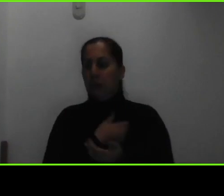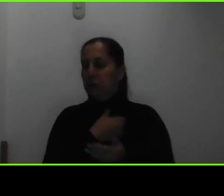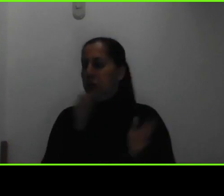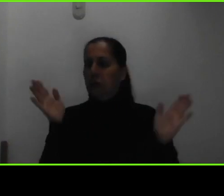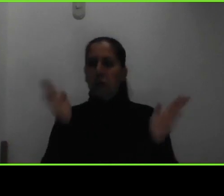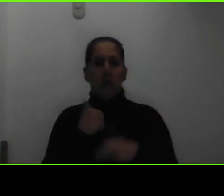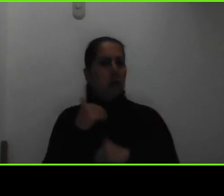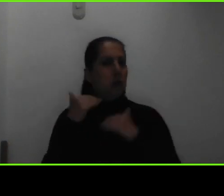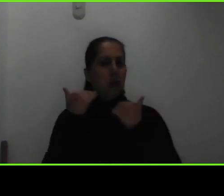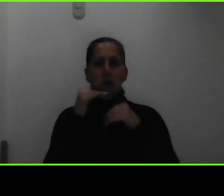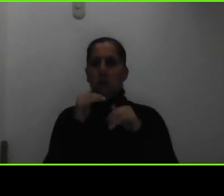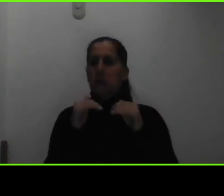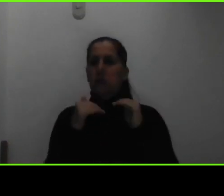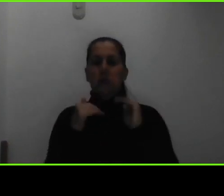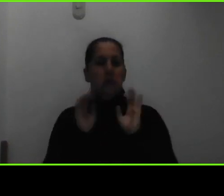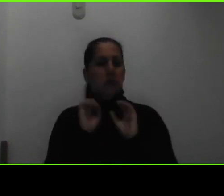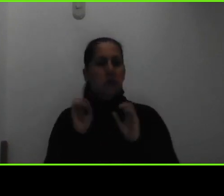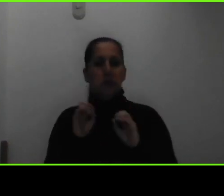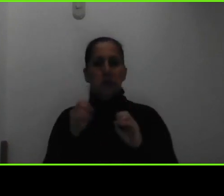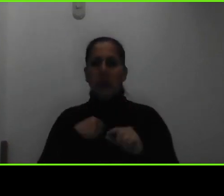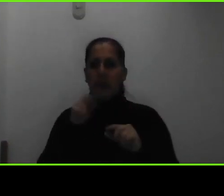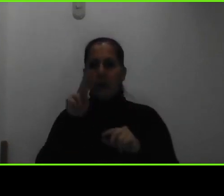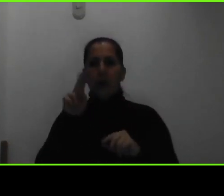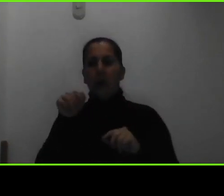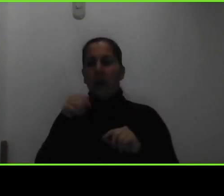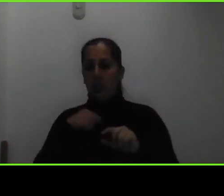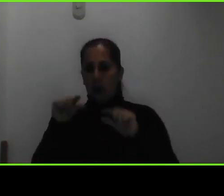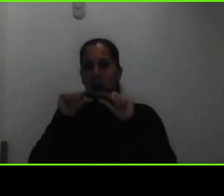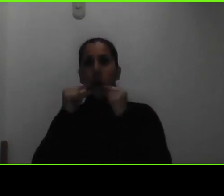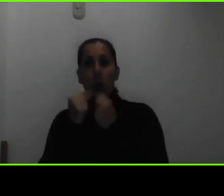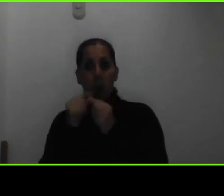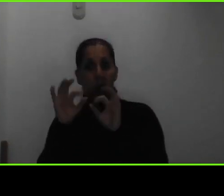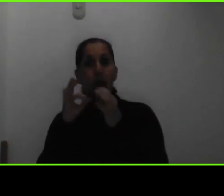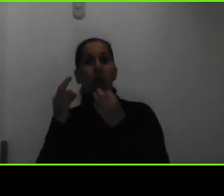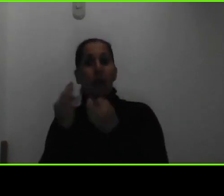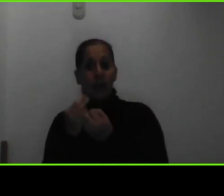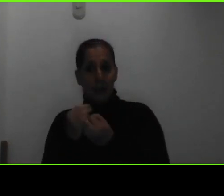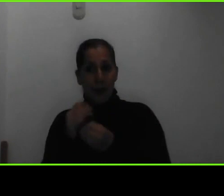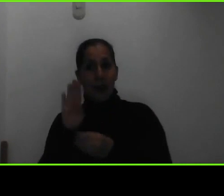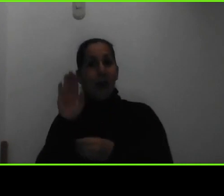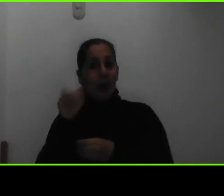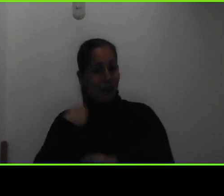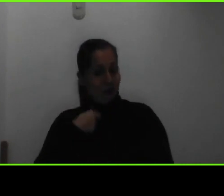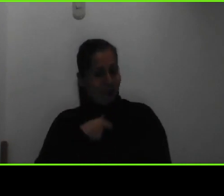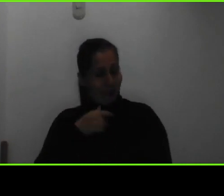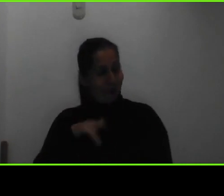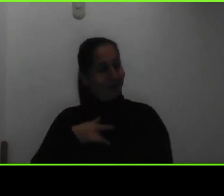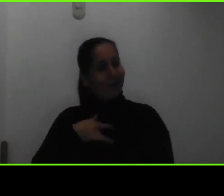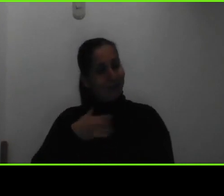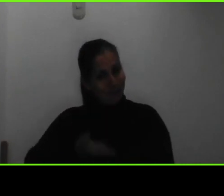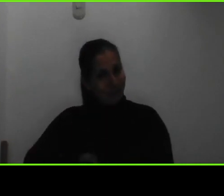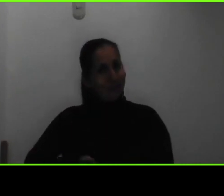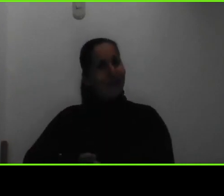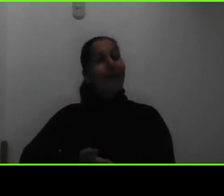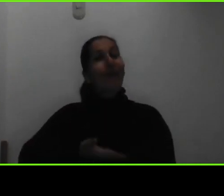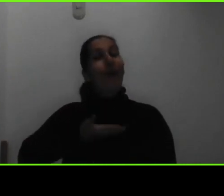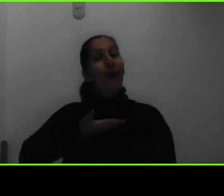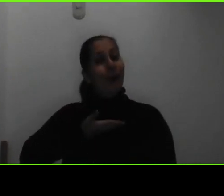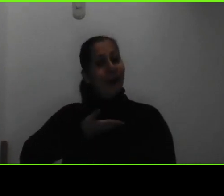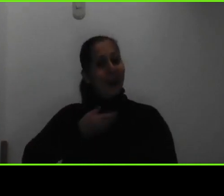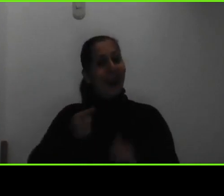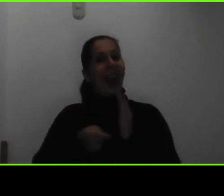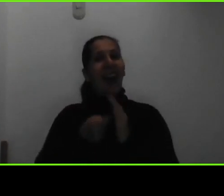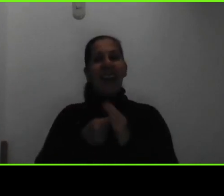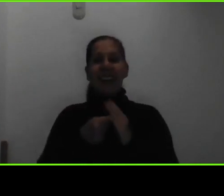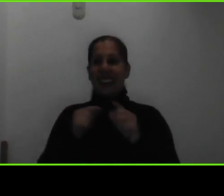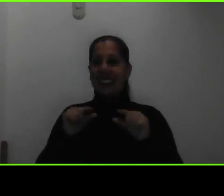grupos familiares ¿verdad? becados y es un gran orgullo ver que incluso a veces en las graduaciones